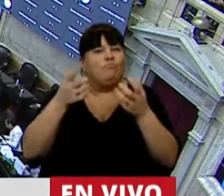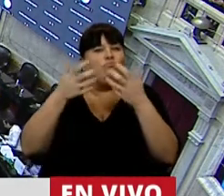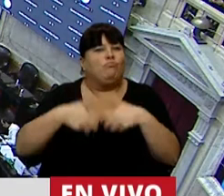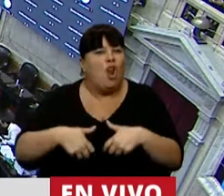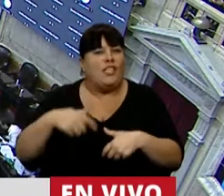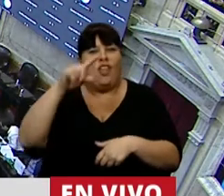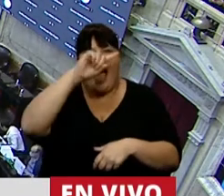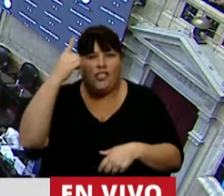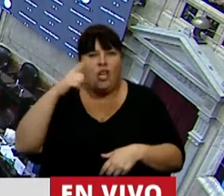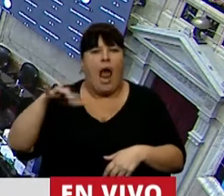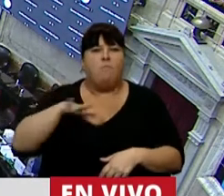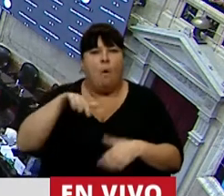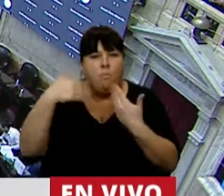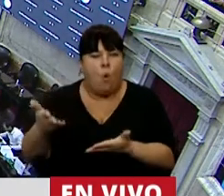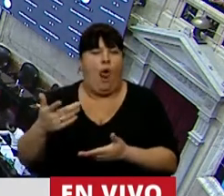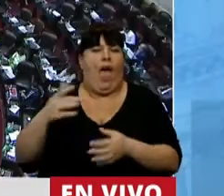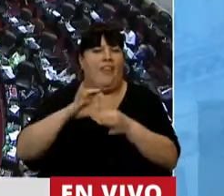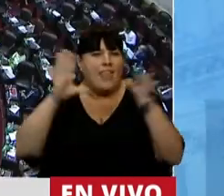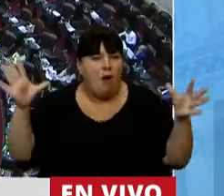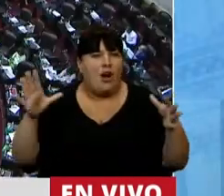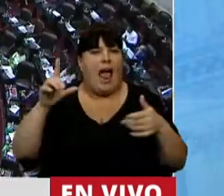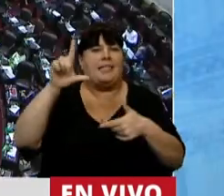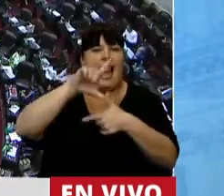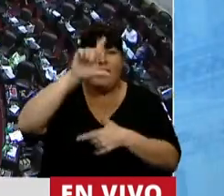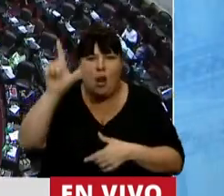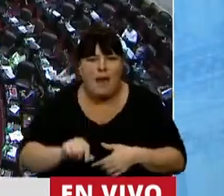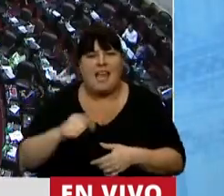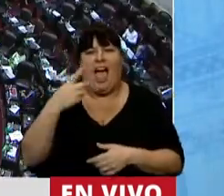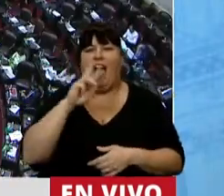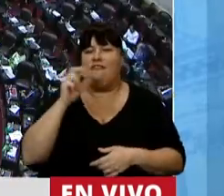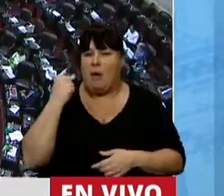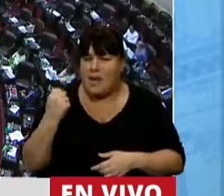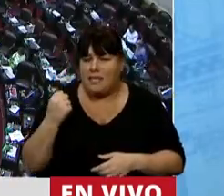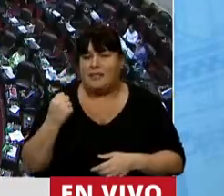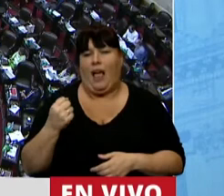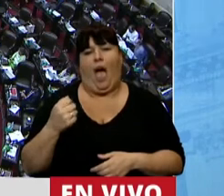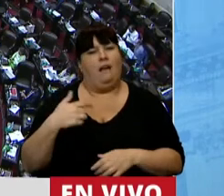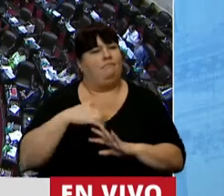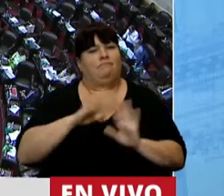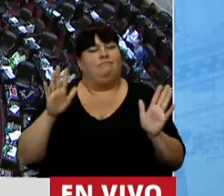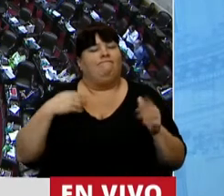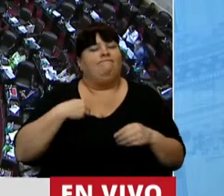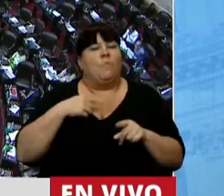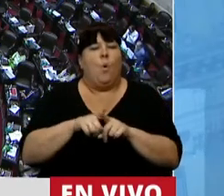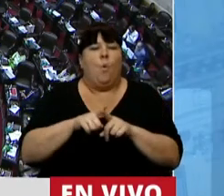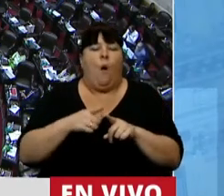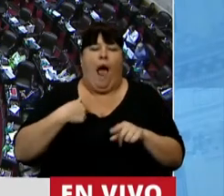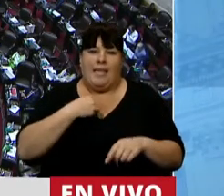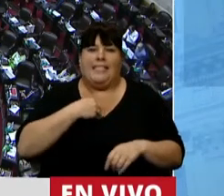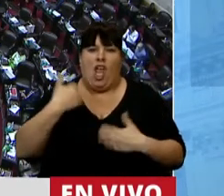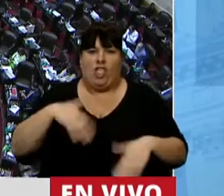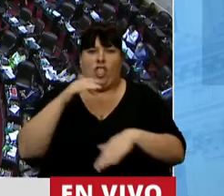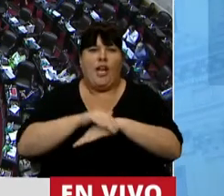nacional, popular, democrático, latinoamericanista y feminista, no puedo más que sentir una gran